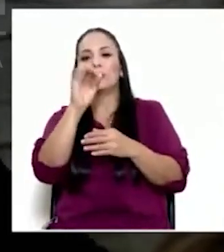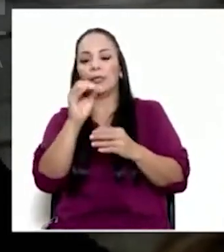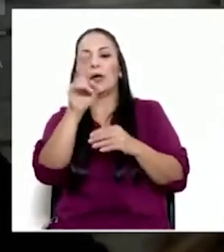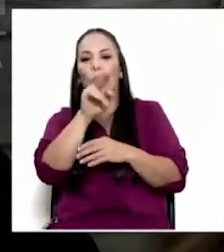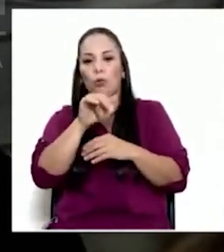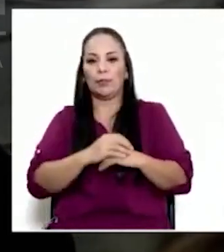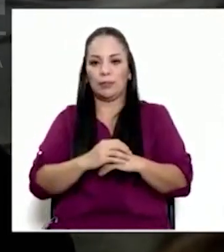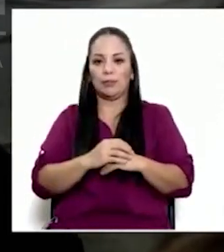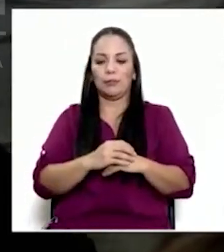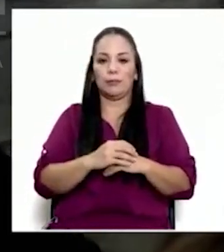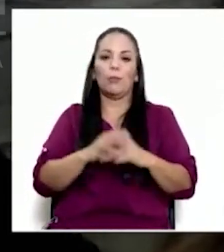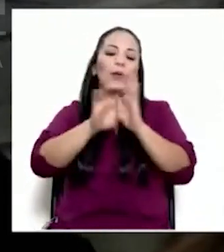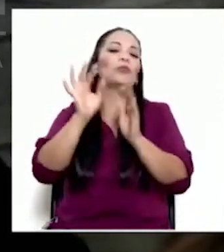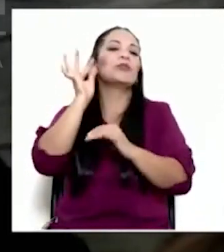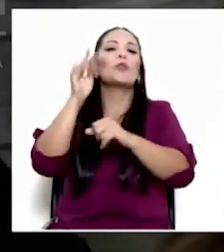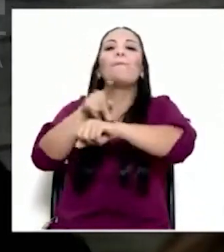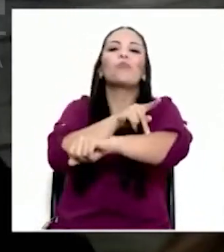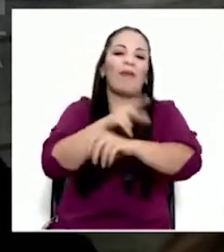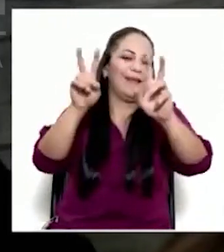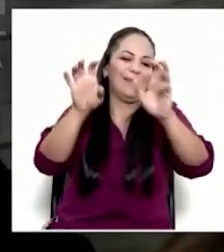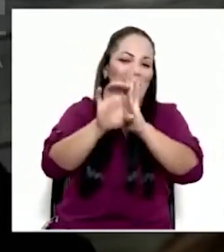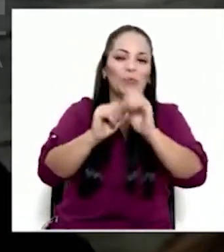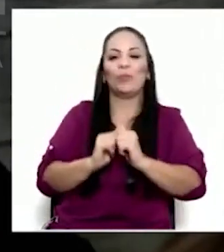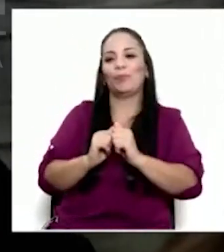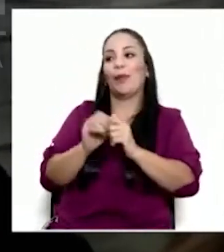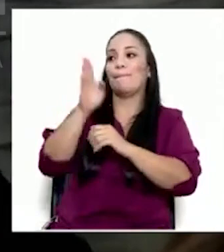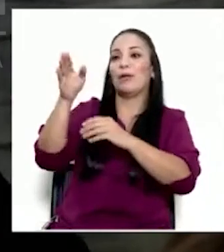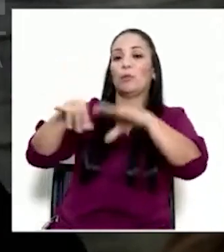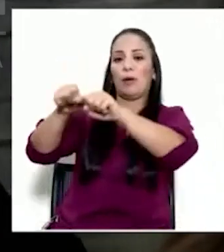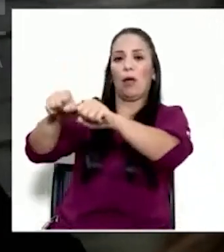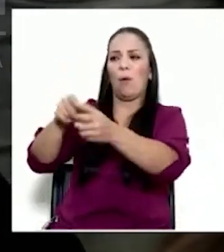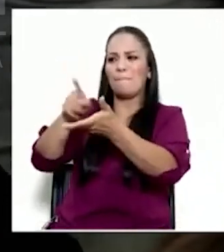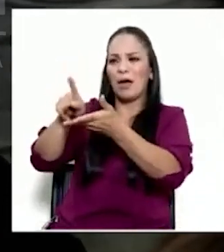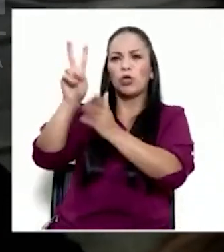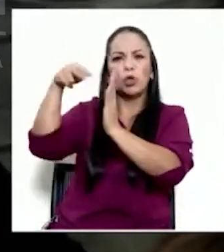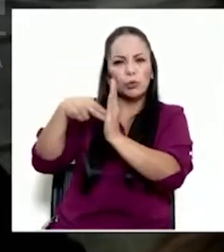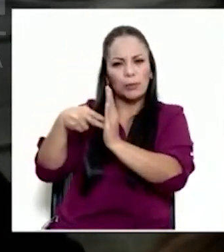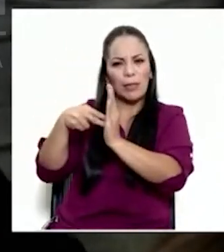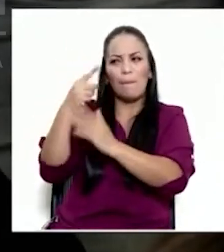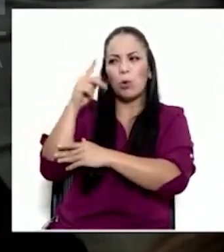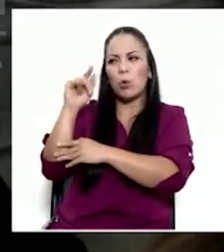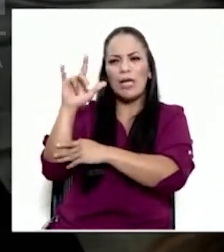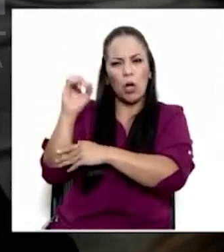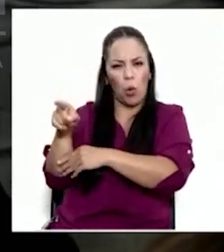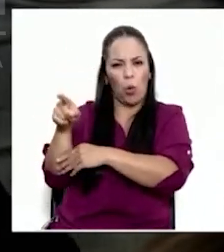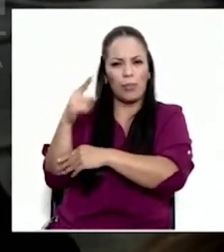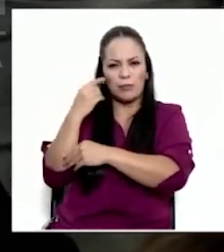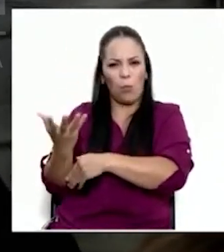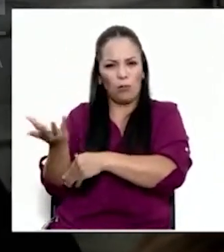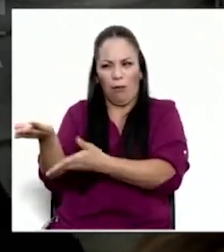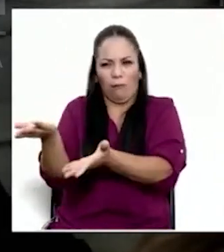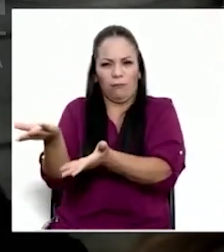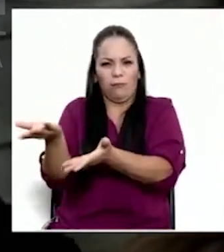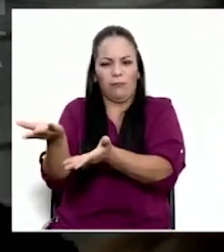al supermercado y está pagando 2 mil colones por ese mismo kilo. Aquí hay una sombra que nadie